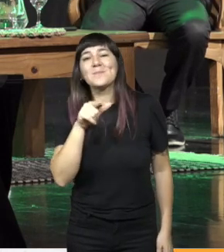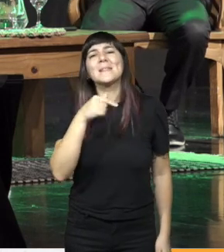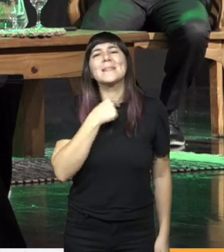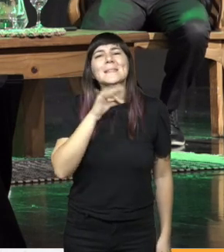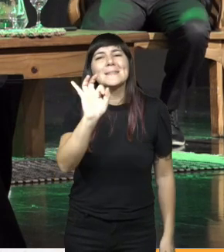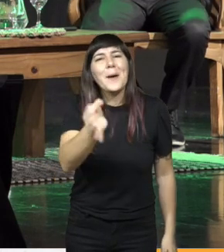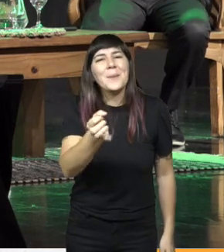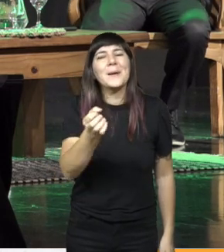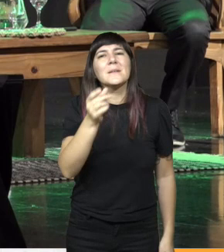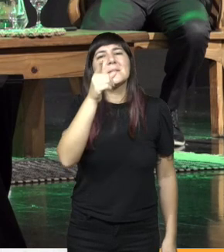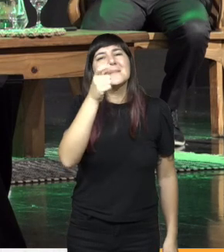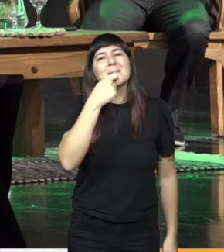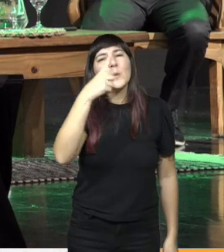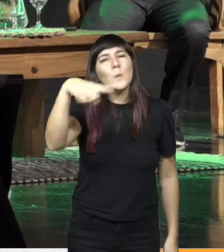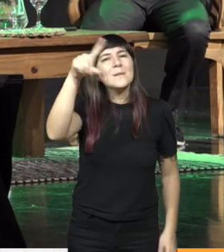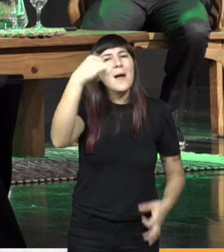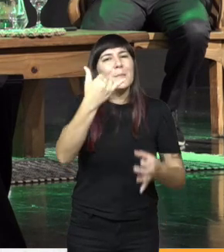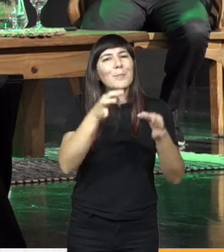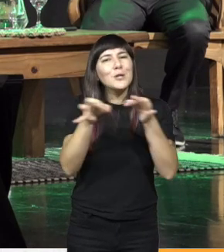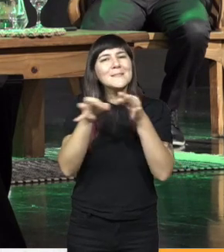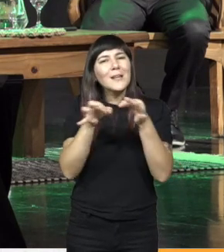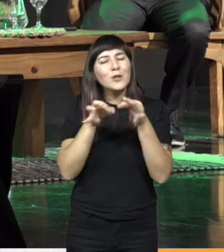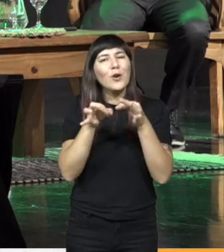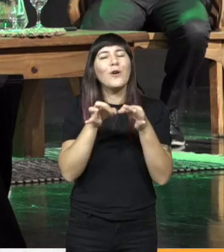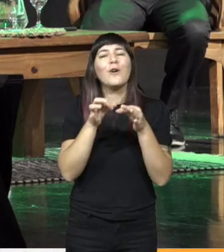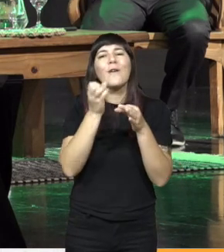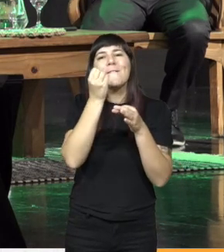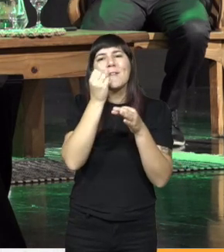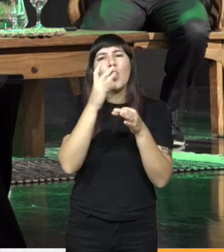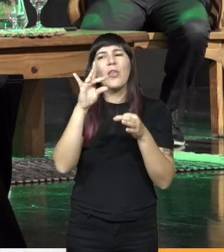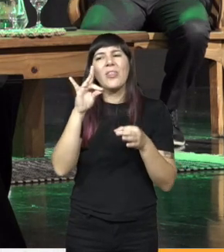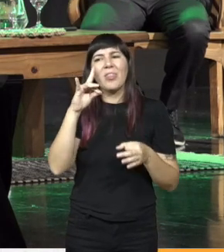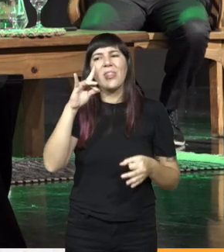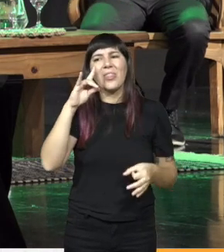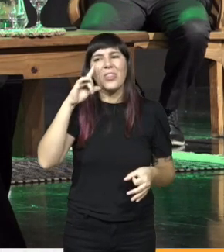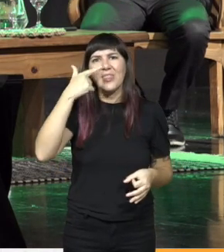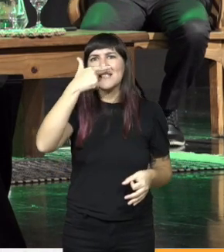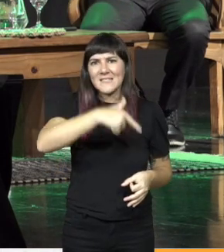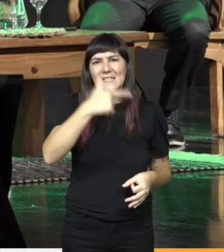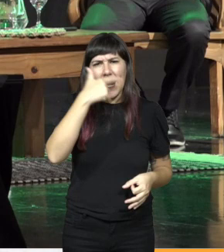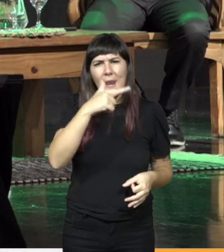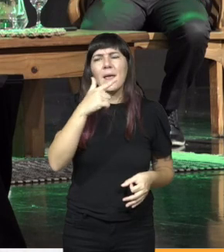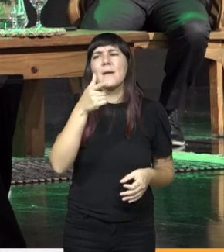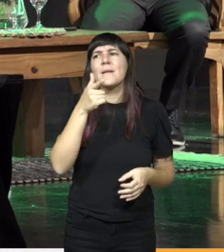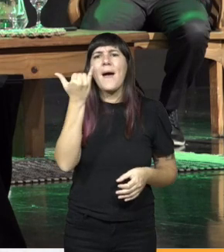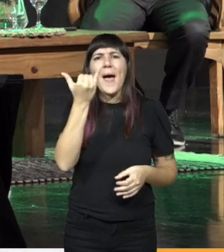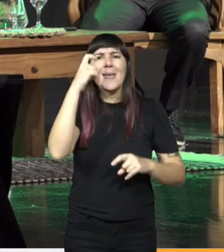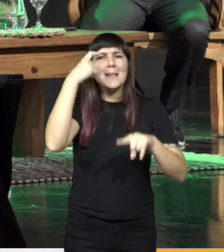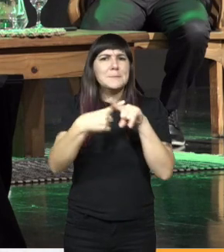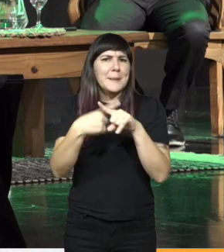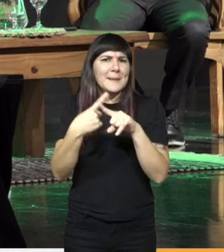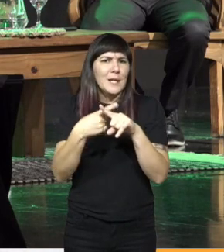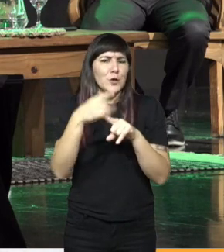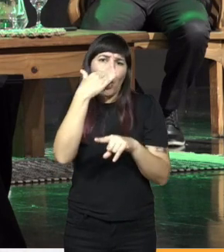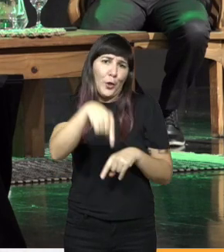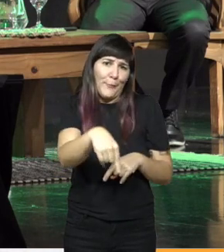saber si ellos tenían algún proyecto para Biodiesel ya que Córdoba está haciendo una experimentación